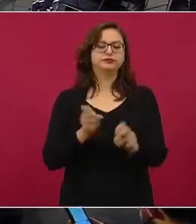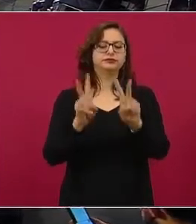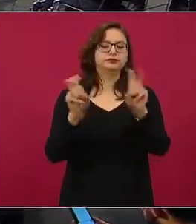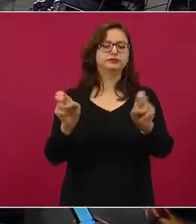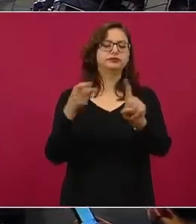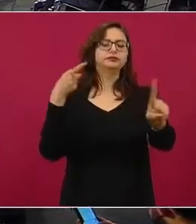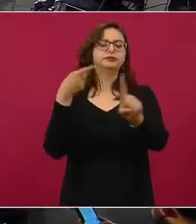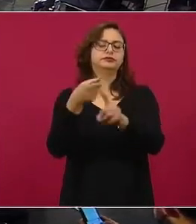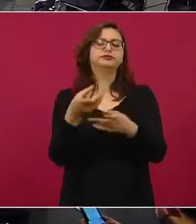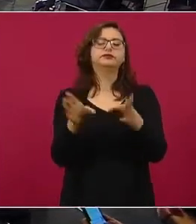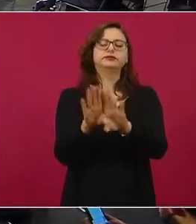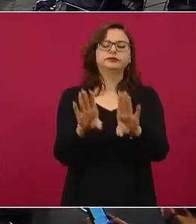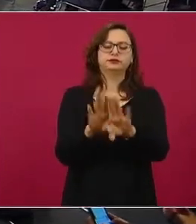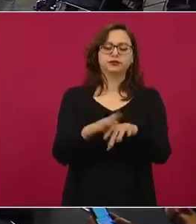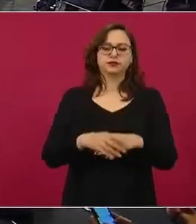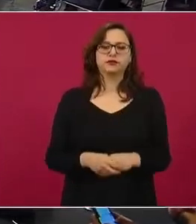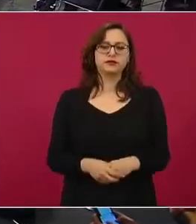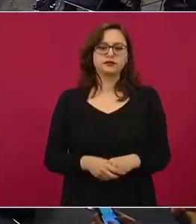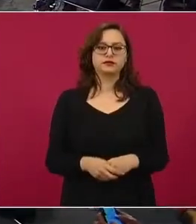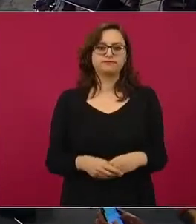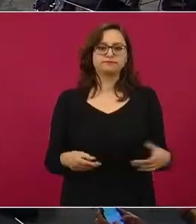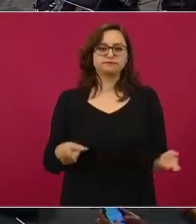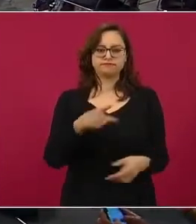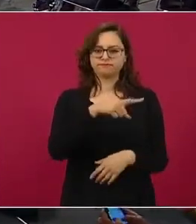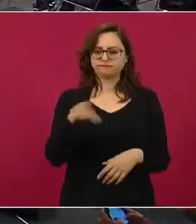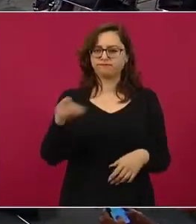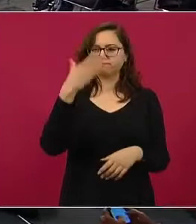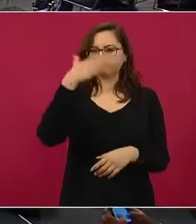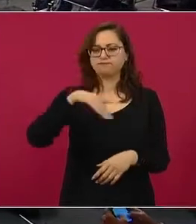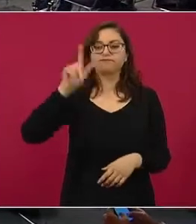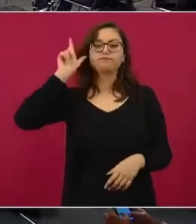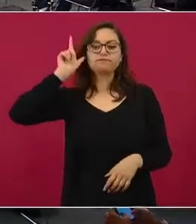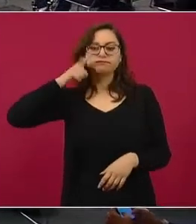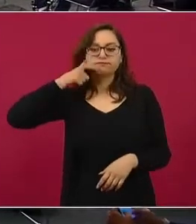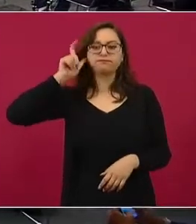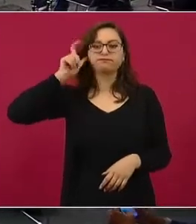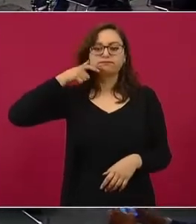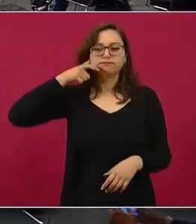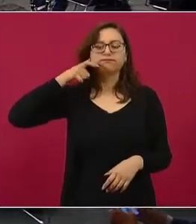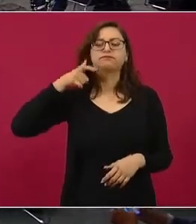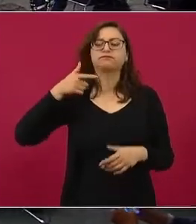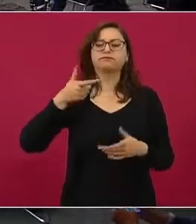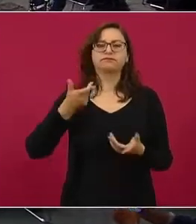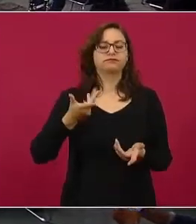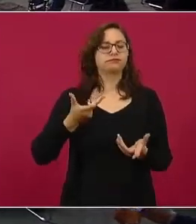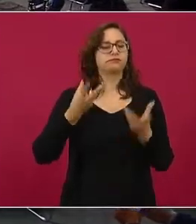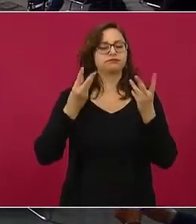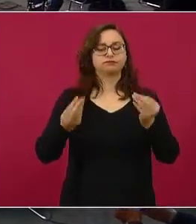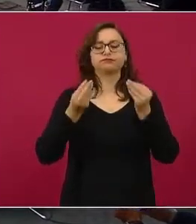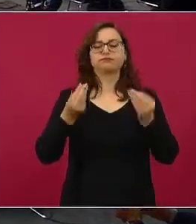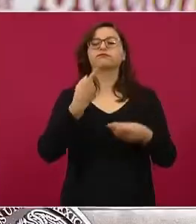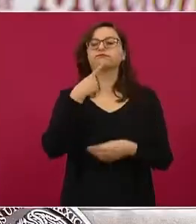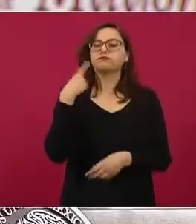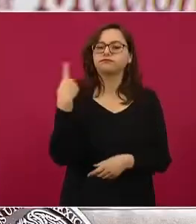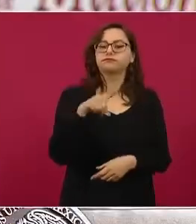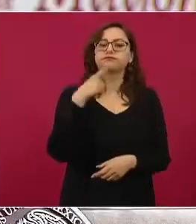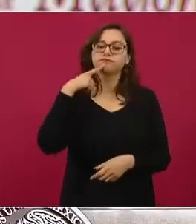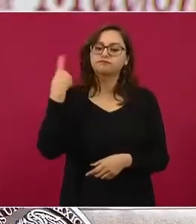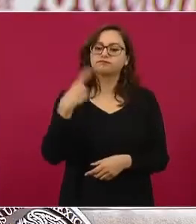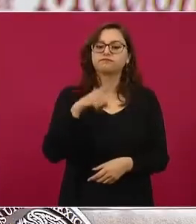cambiar el sistema del call center famoso, está en licitación ahorita, porque hay muchas quejas sobre la actual, aquí se dio cuenta de ello,